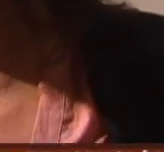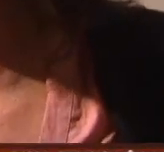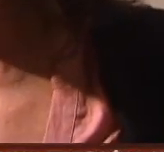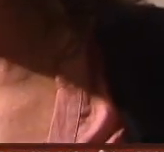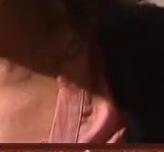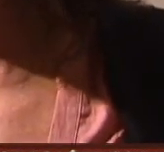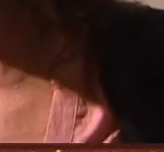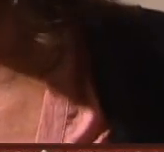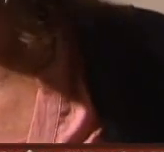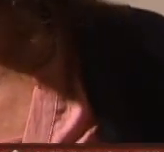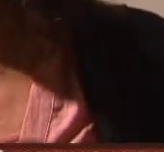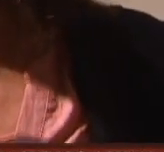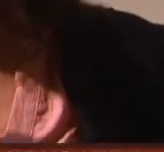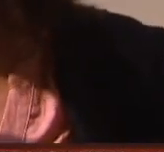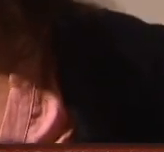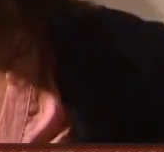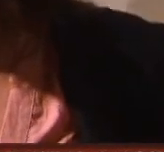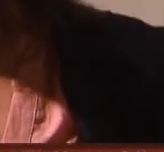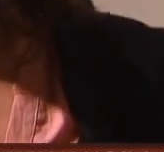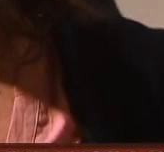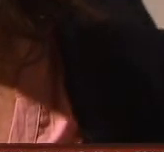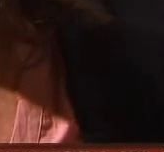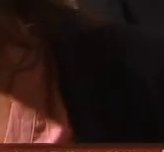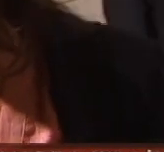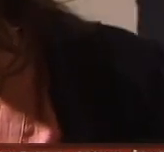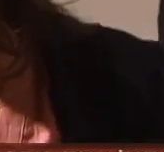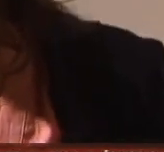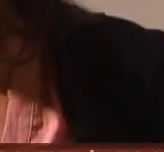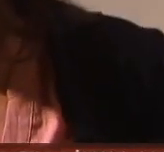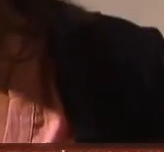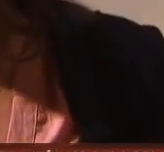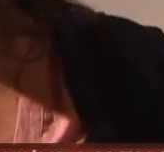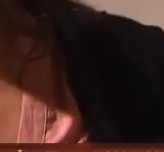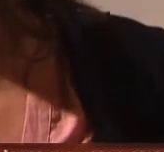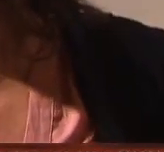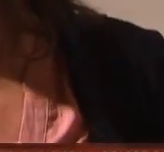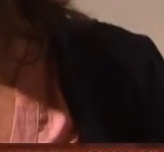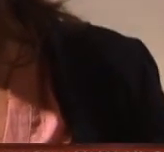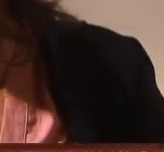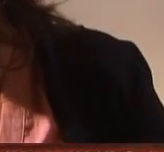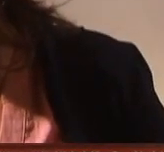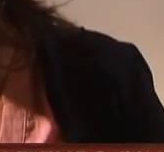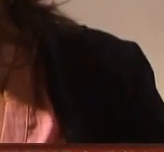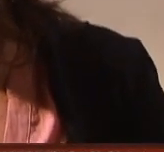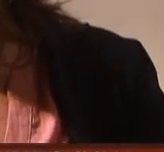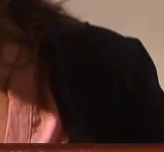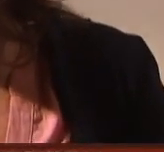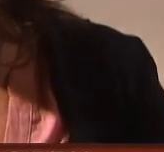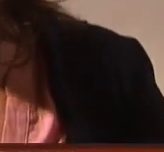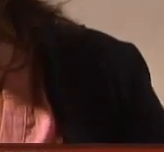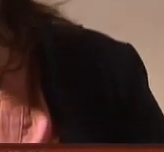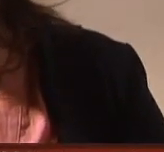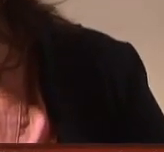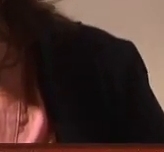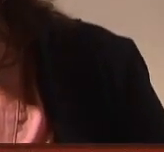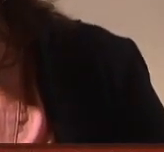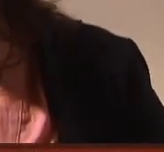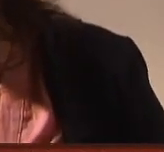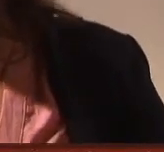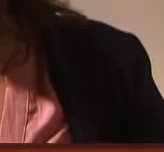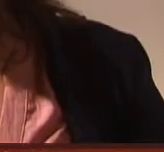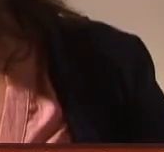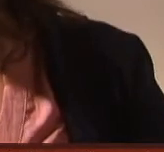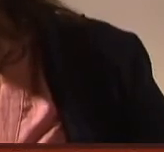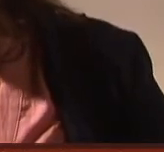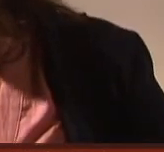parecen abarcar casi todos los temas, desde los monstruos y prodigios hasta el lenguaje mismo, la presencia de lo diabólico y el mal.